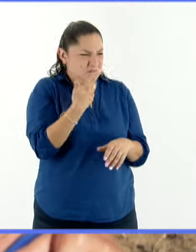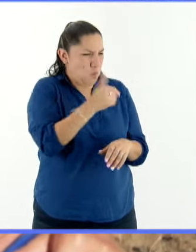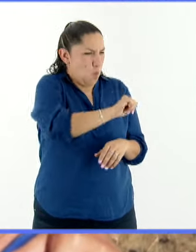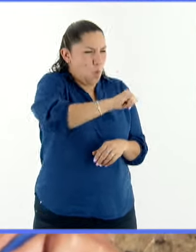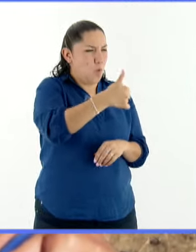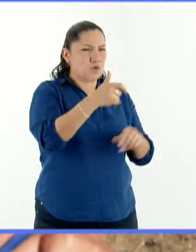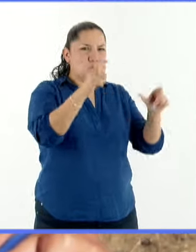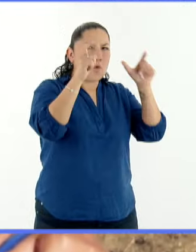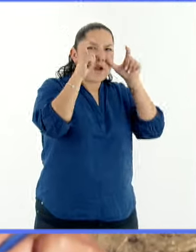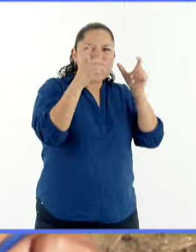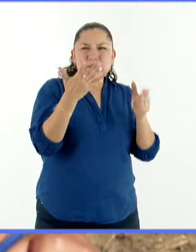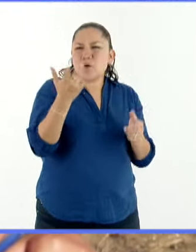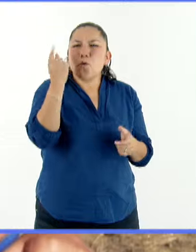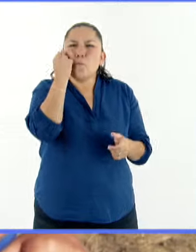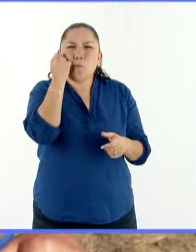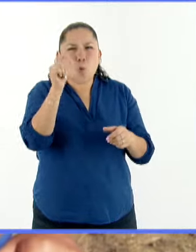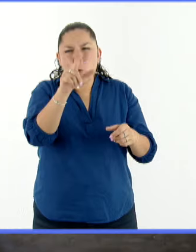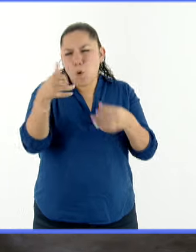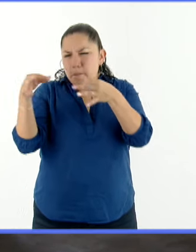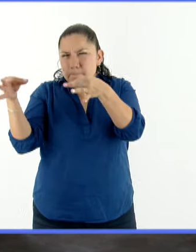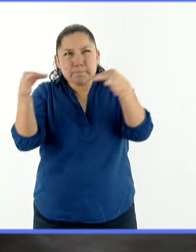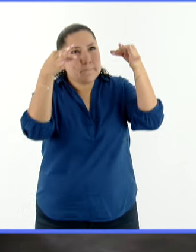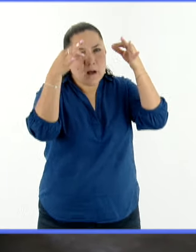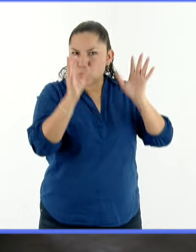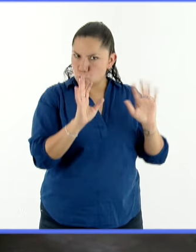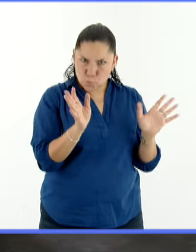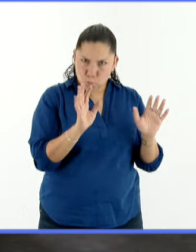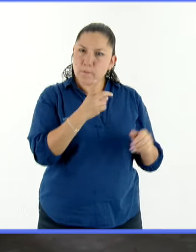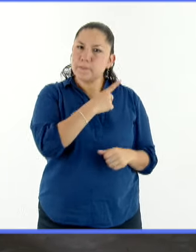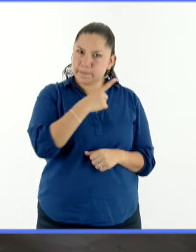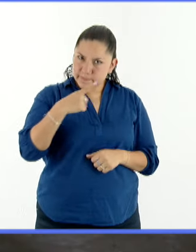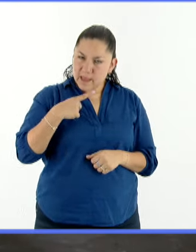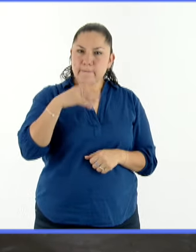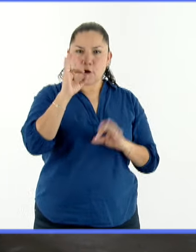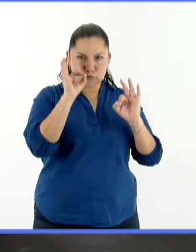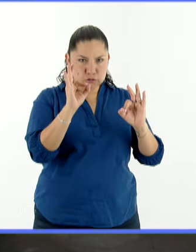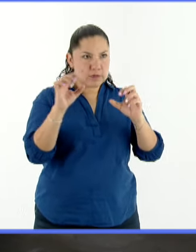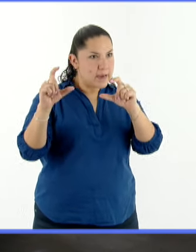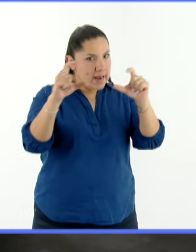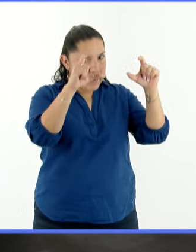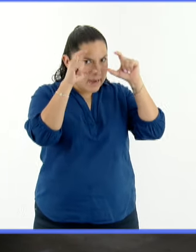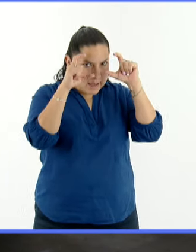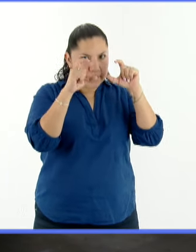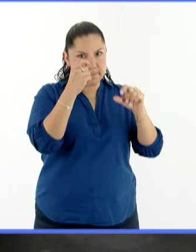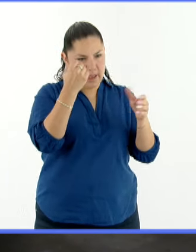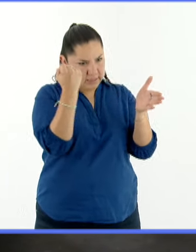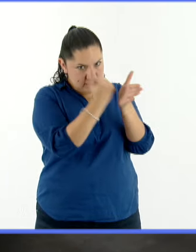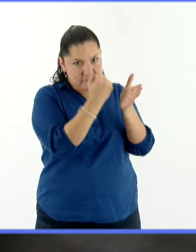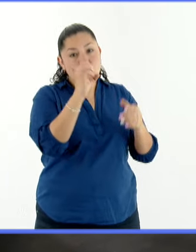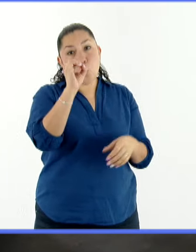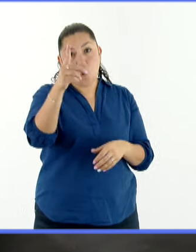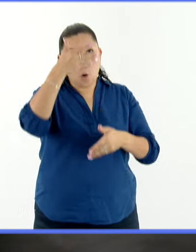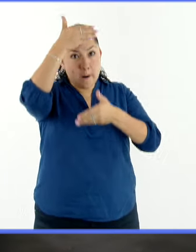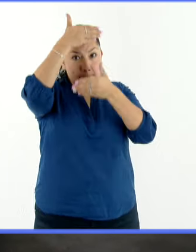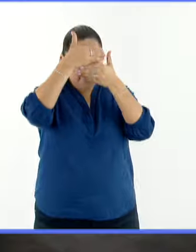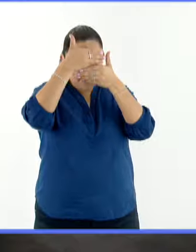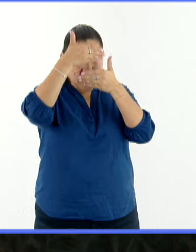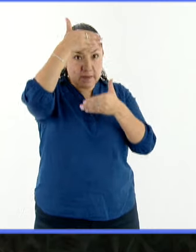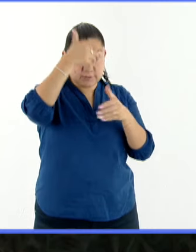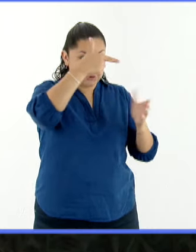con un filtro certificado. O si van a usar un filtro para soldar, tiene que ser del número 14 o superior.